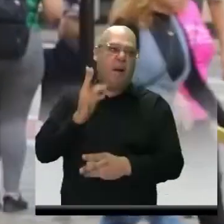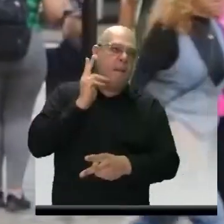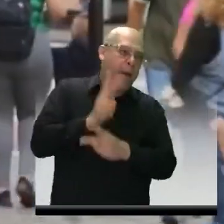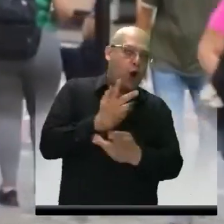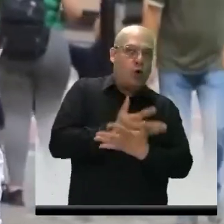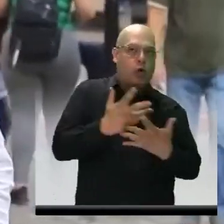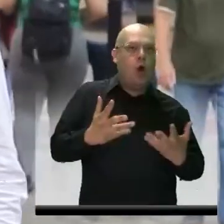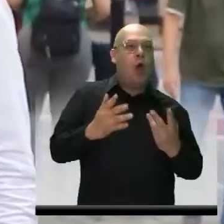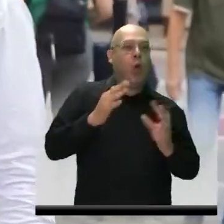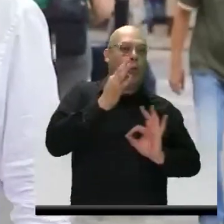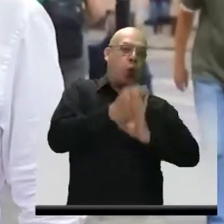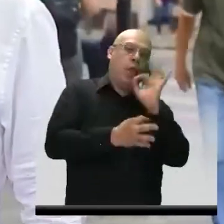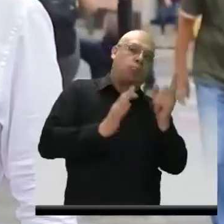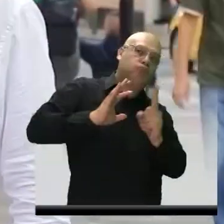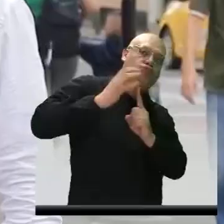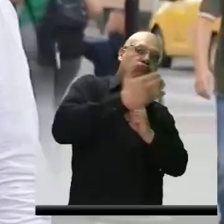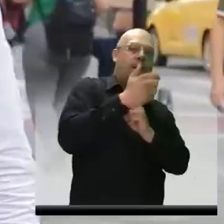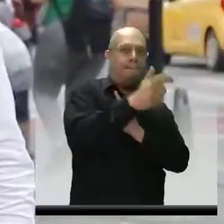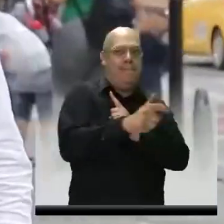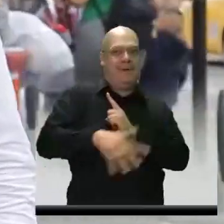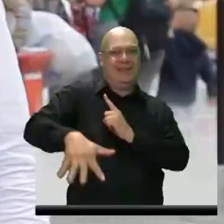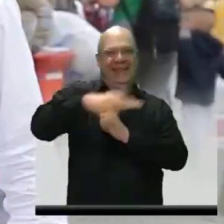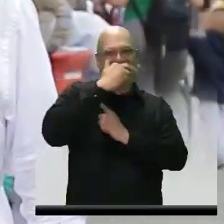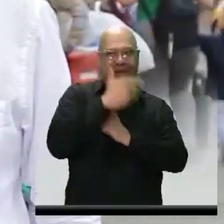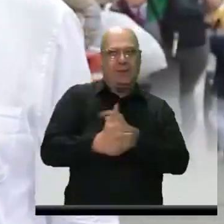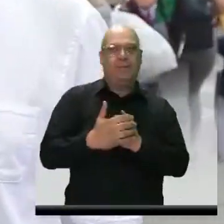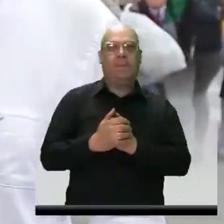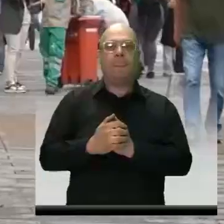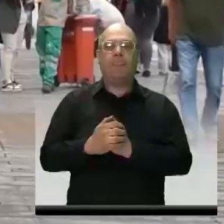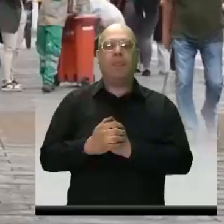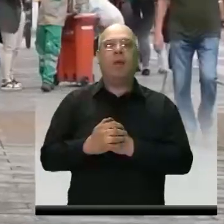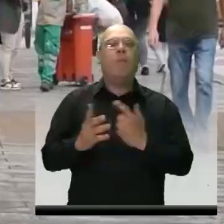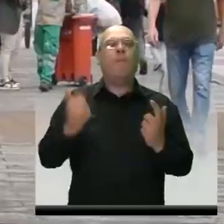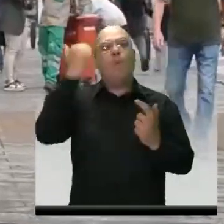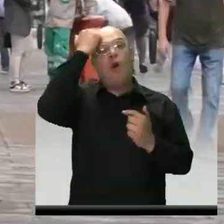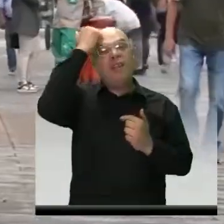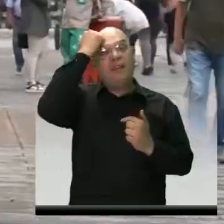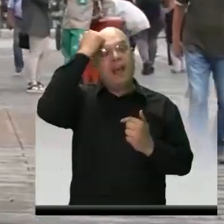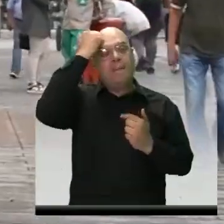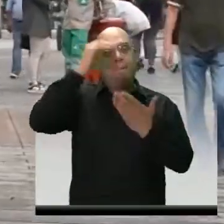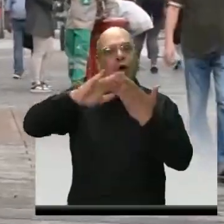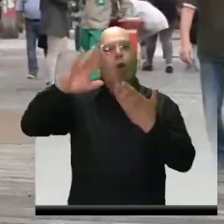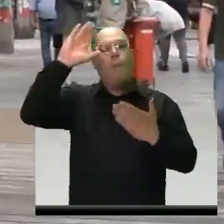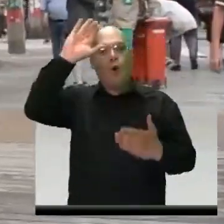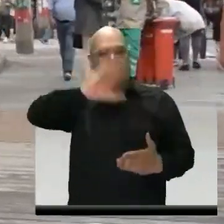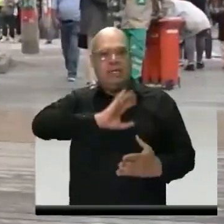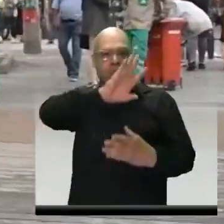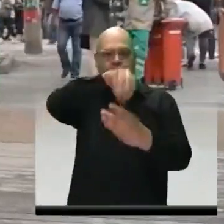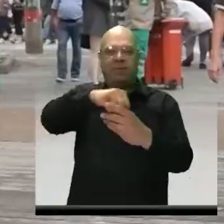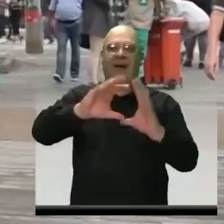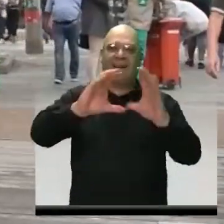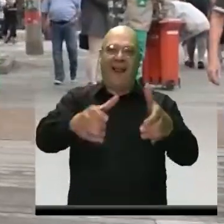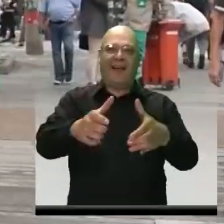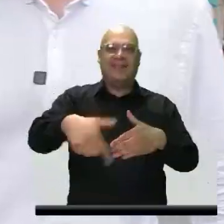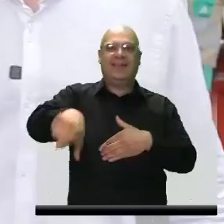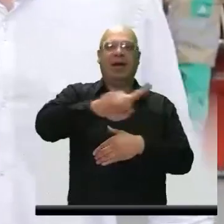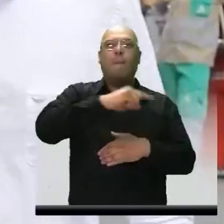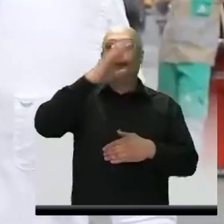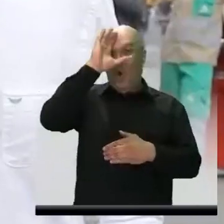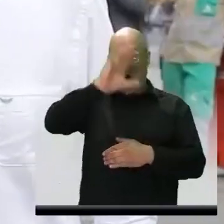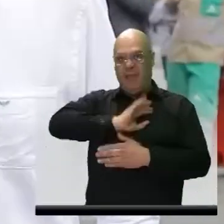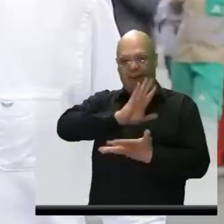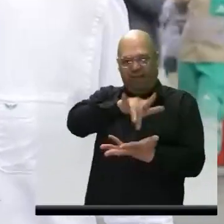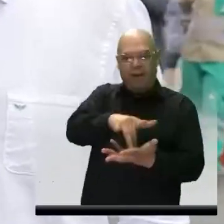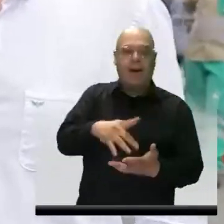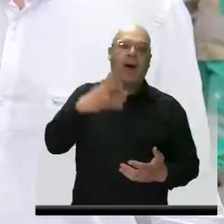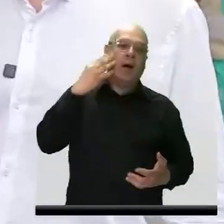Está mostrando el tema del cuadrante al aula, una dinámica distinta donde da la policía contar las experiencias, hablar